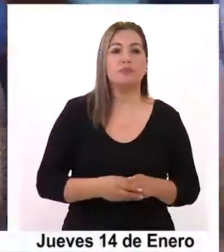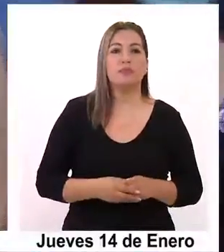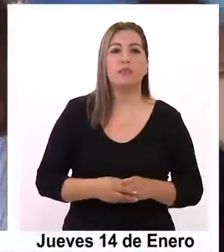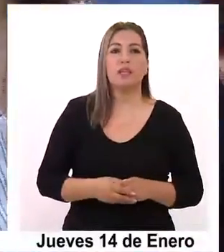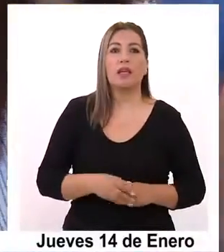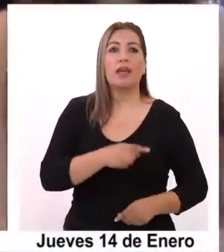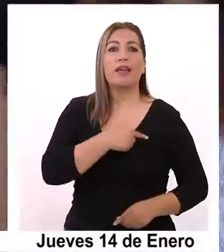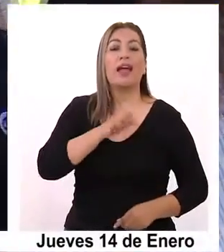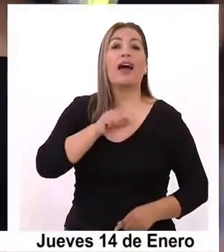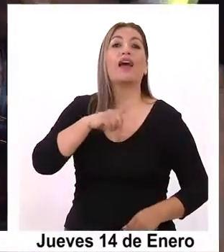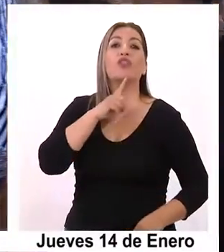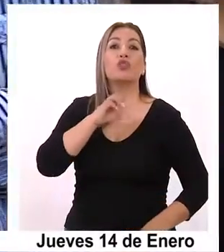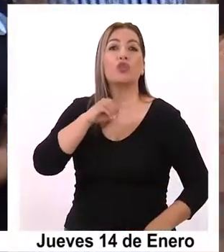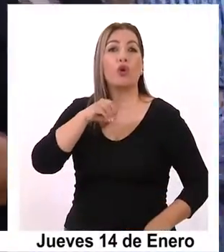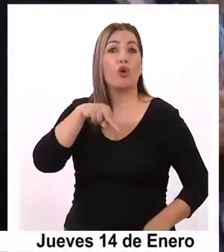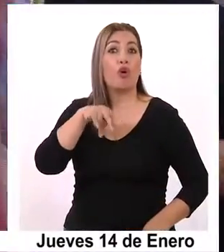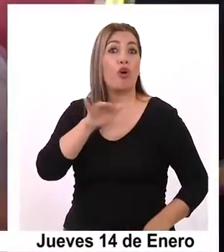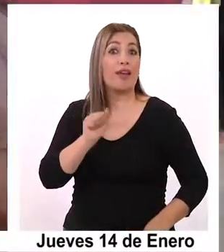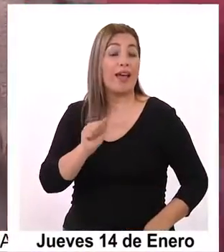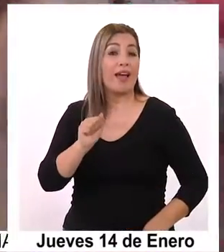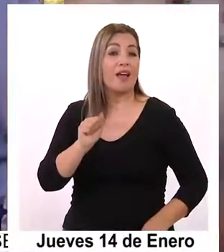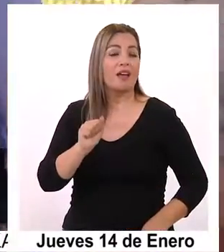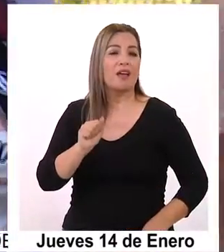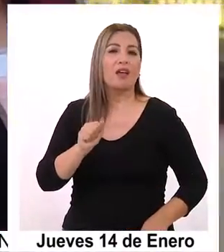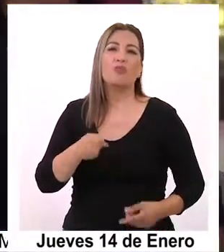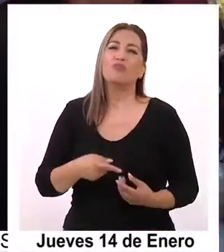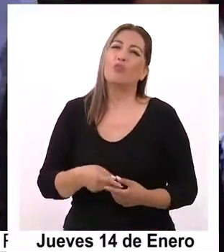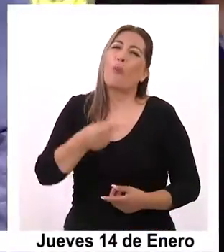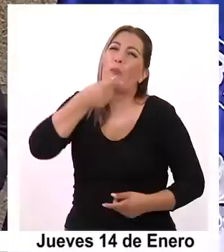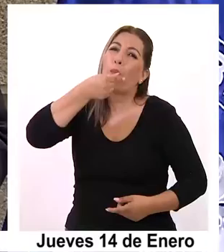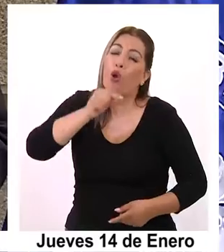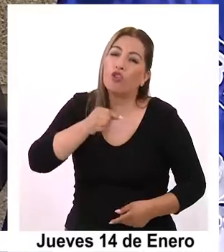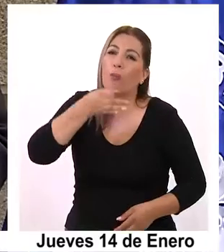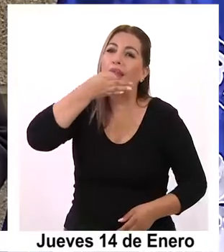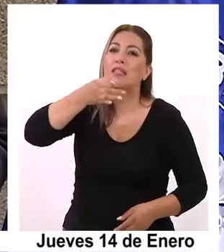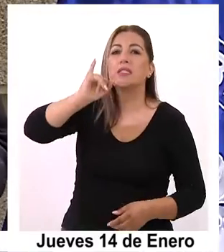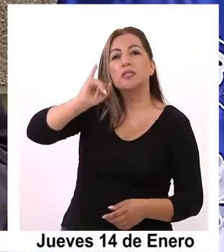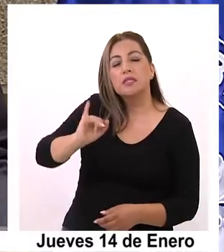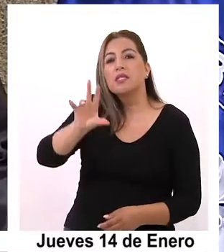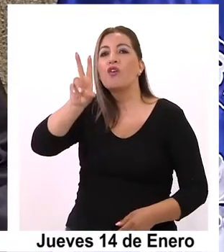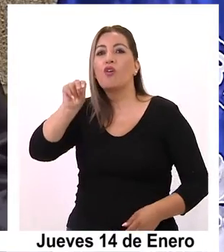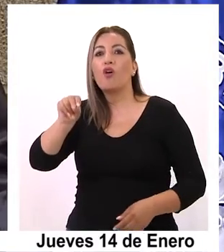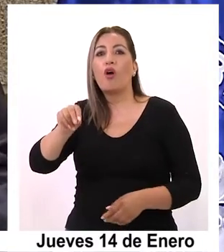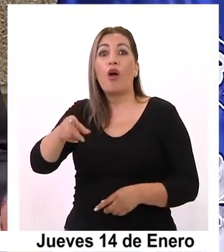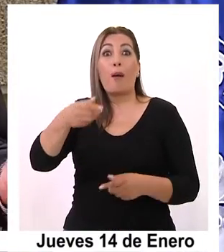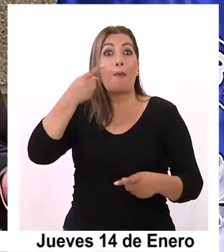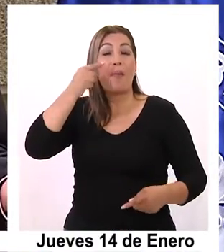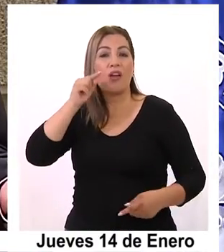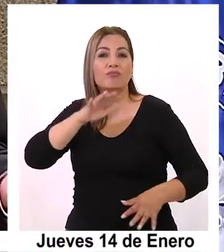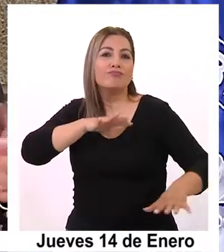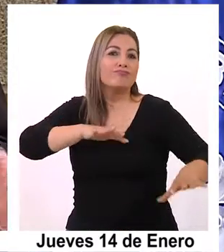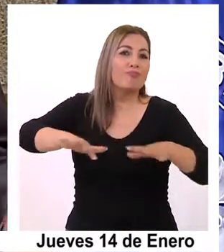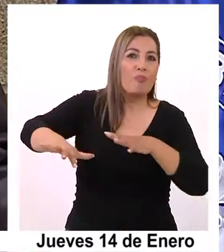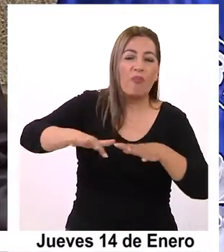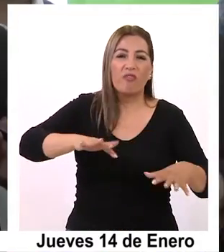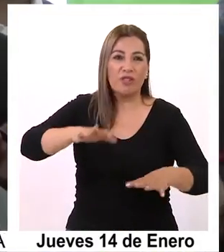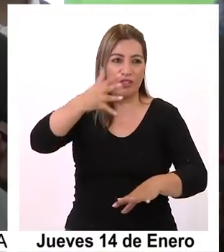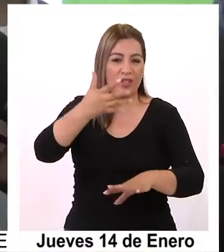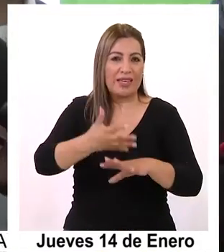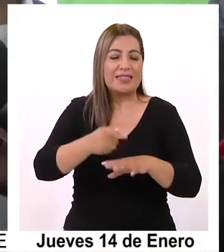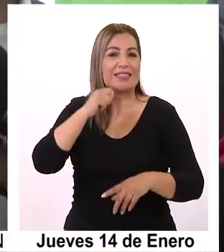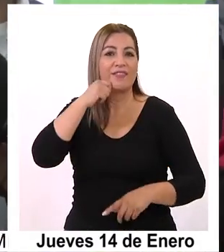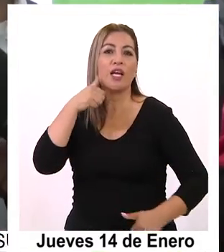Santos todavía es muy temprano para sacar conclusiones, pero los movimientos que se están dando auguran una